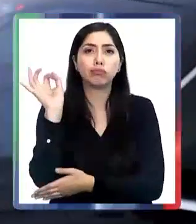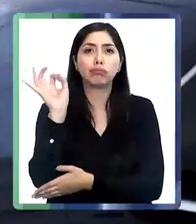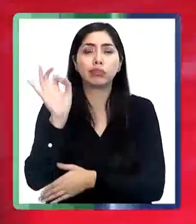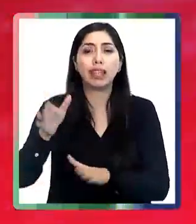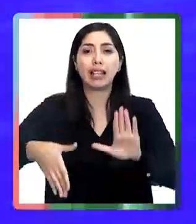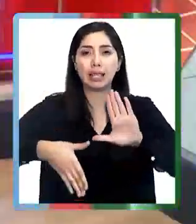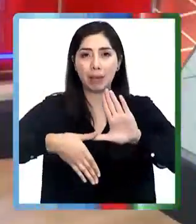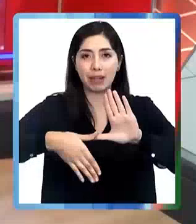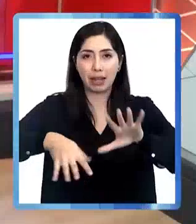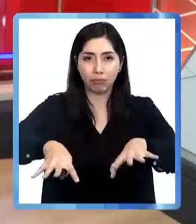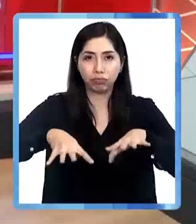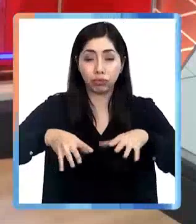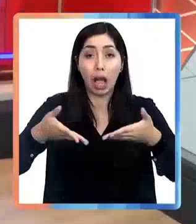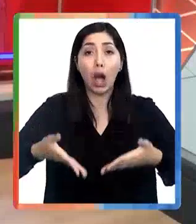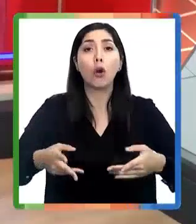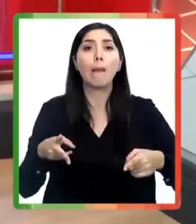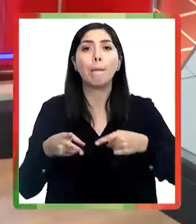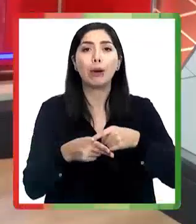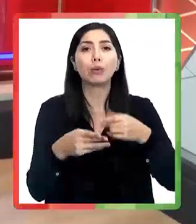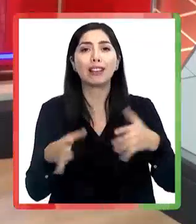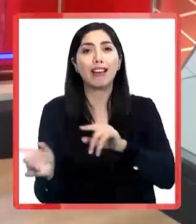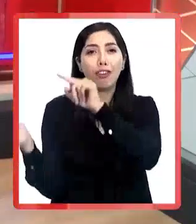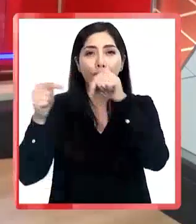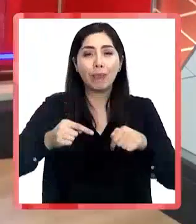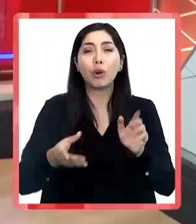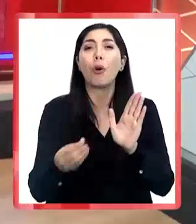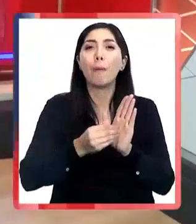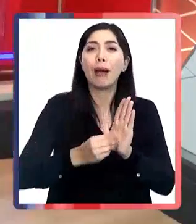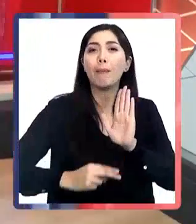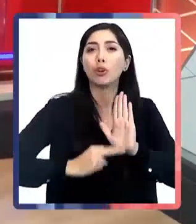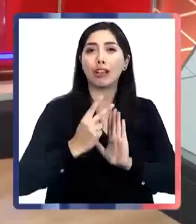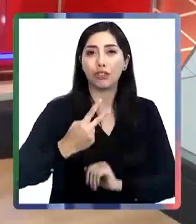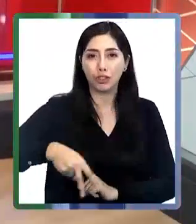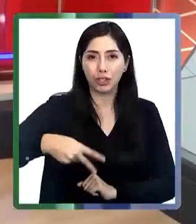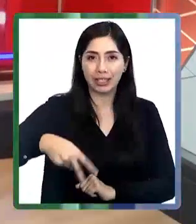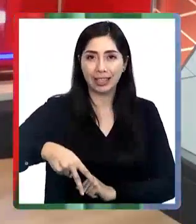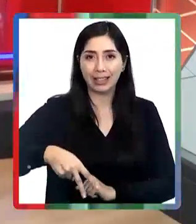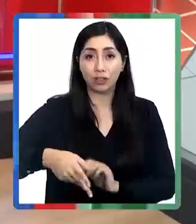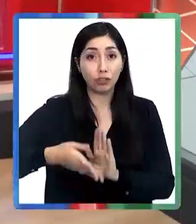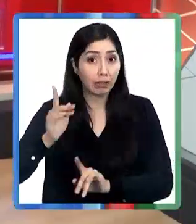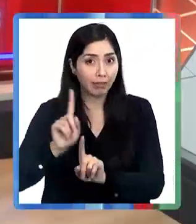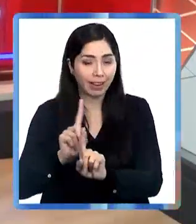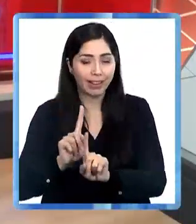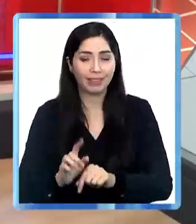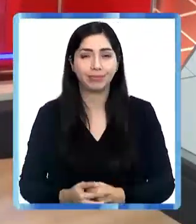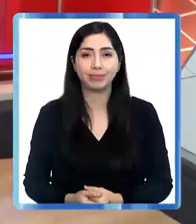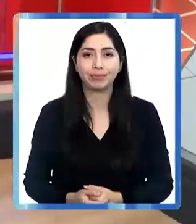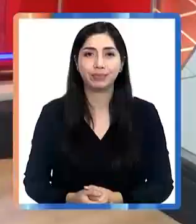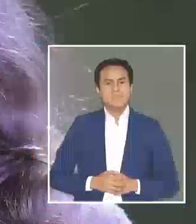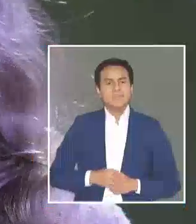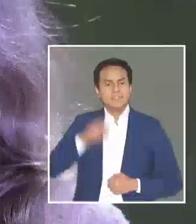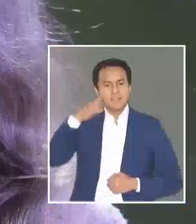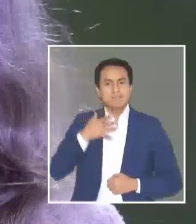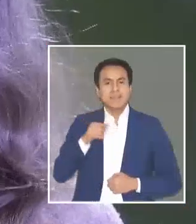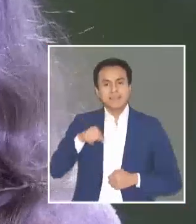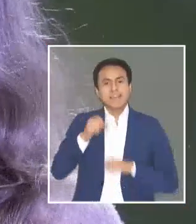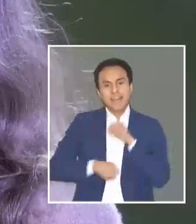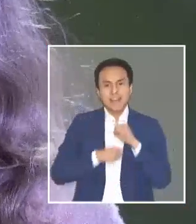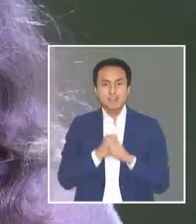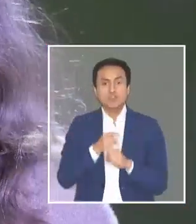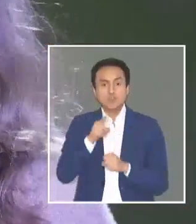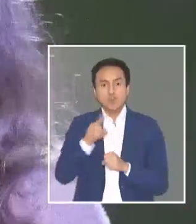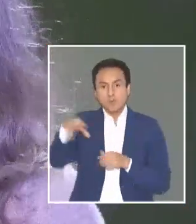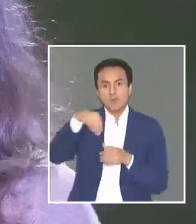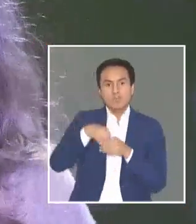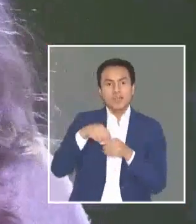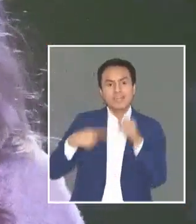las Américas. Nos vamos a la pausa y ya volvemos con más Portavoz Noticias. No se vayan. ¿Sabes por qué